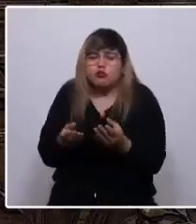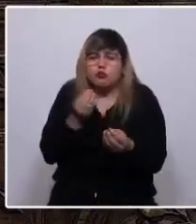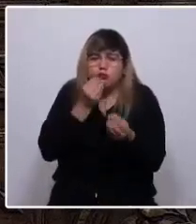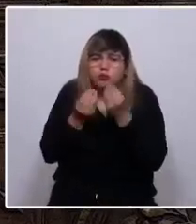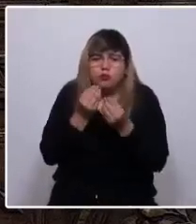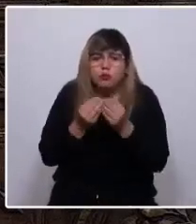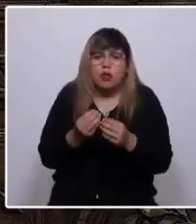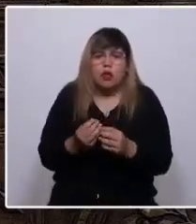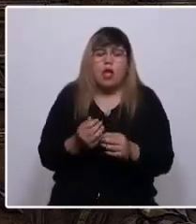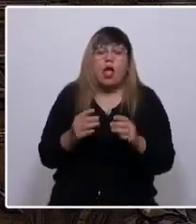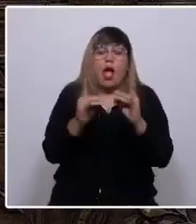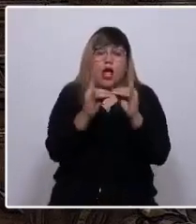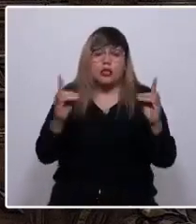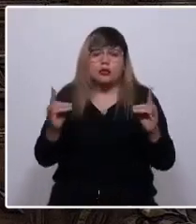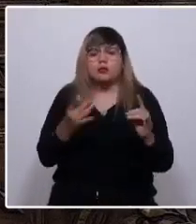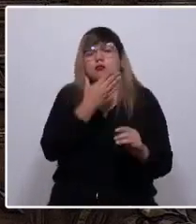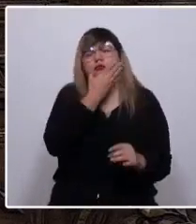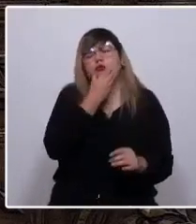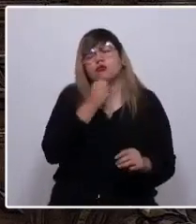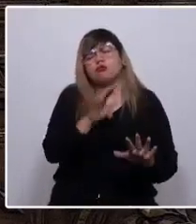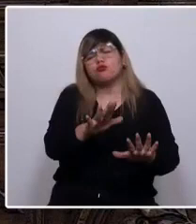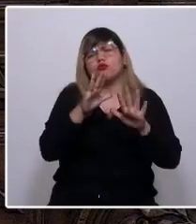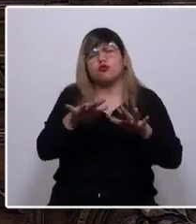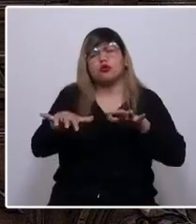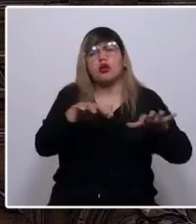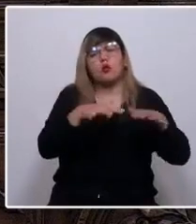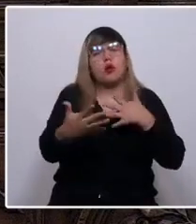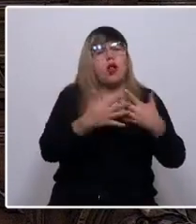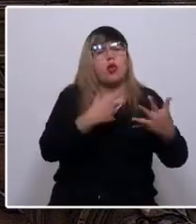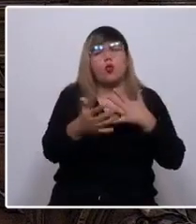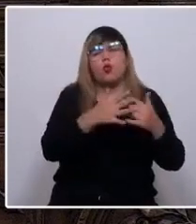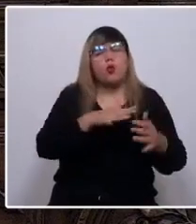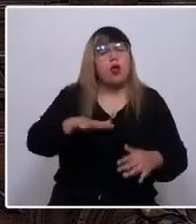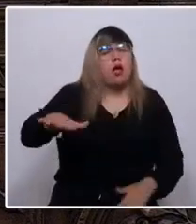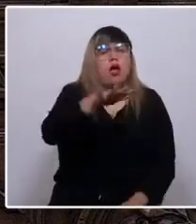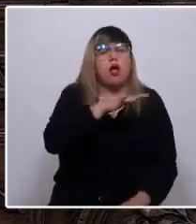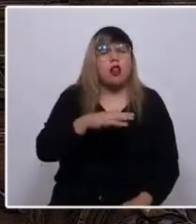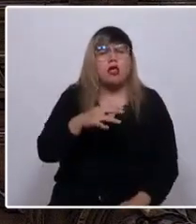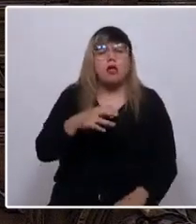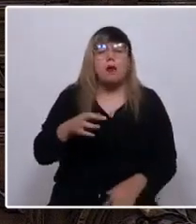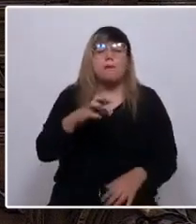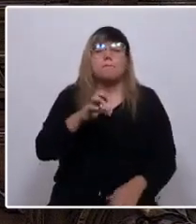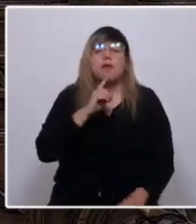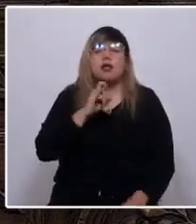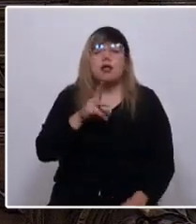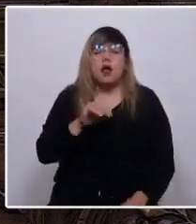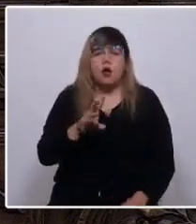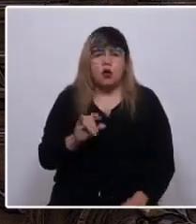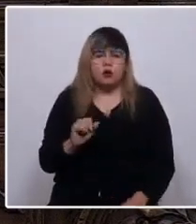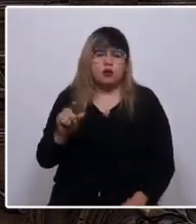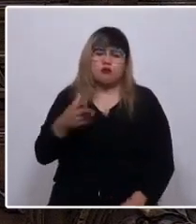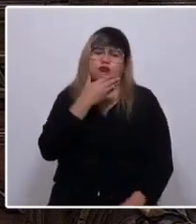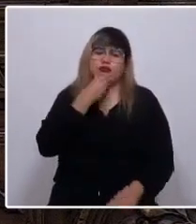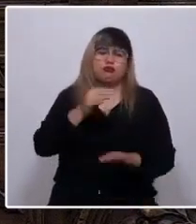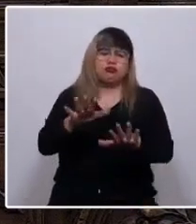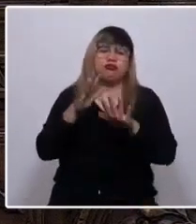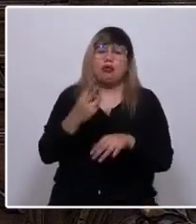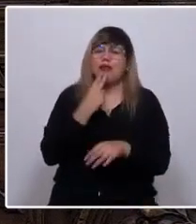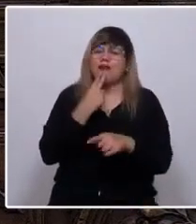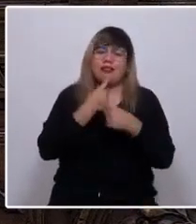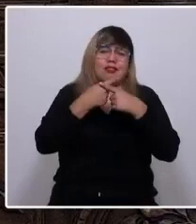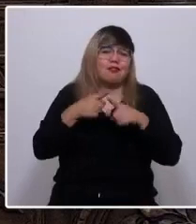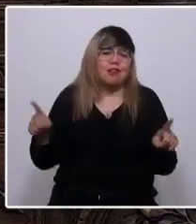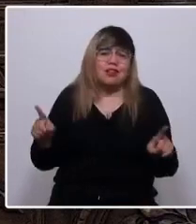reconocida por su belleza escénica y recursos naturales. Patagonia Greste, donde la vida se vive de una manera diferente,